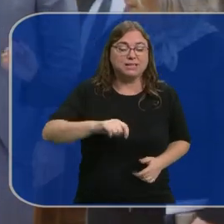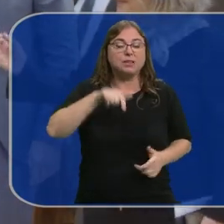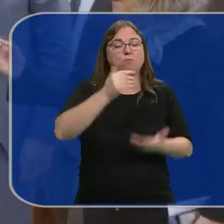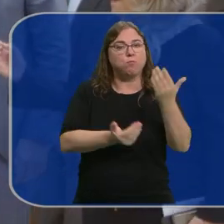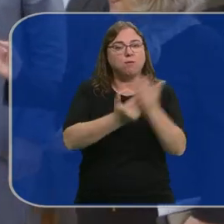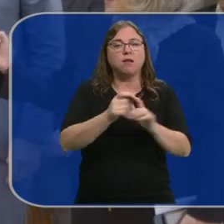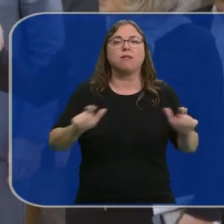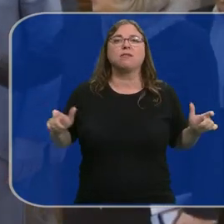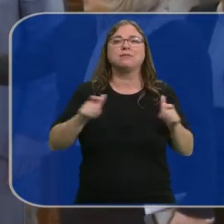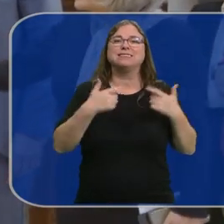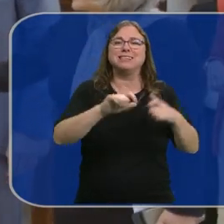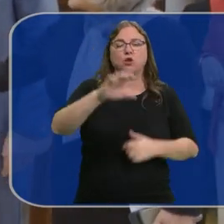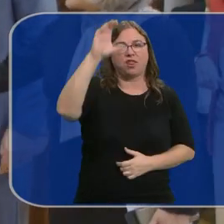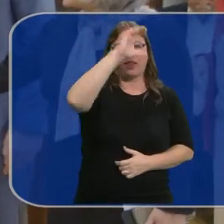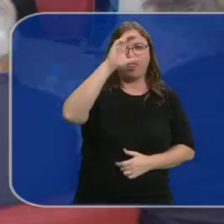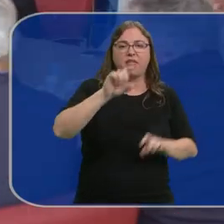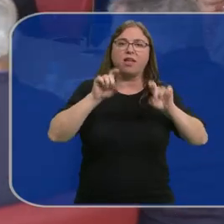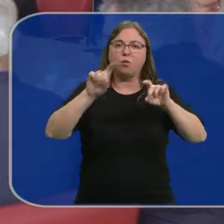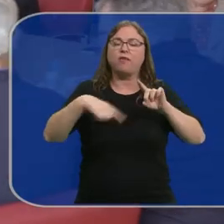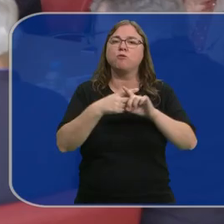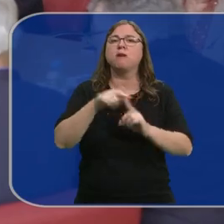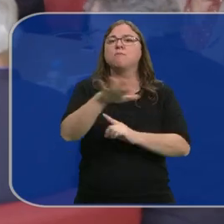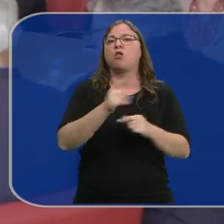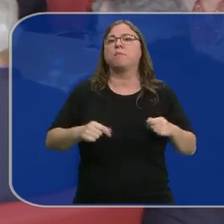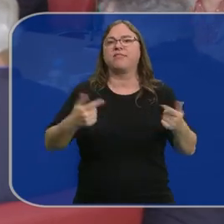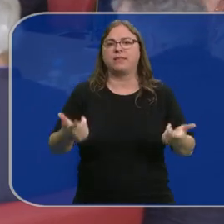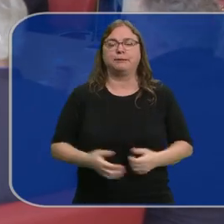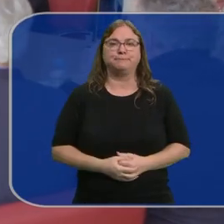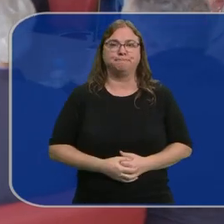representantes del sector de la ciencia, de la educación y del medio ambiente.